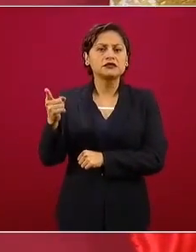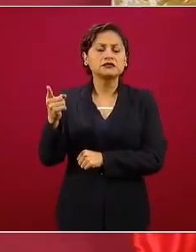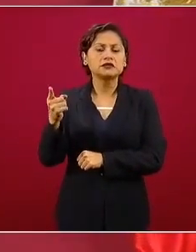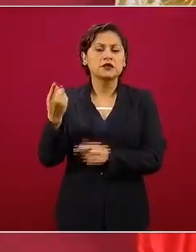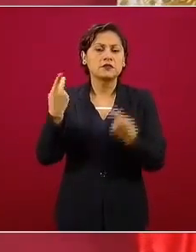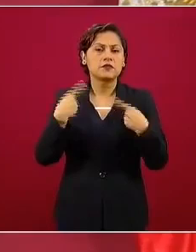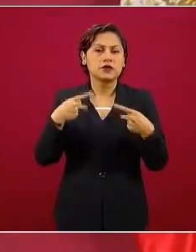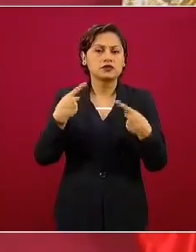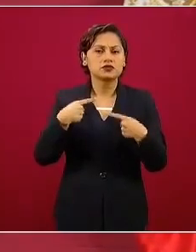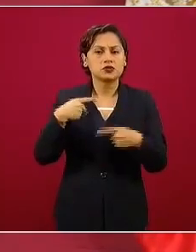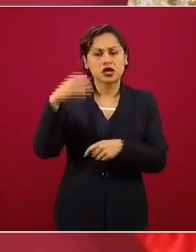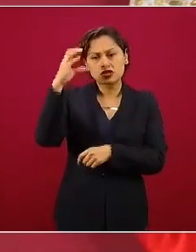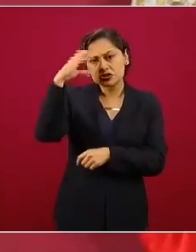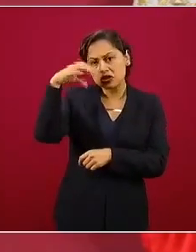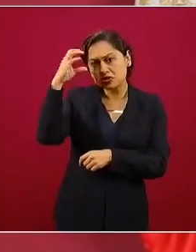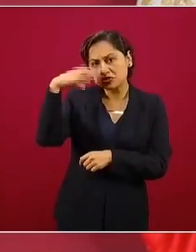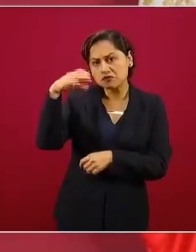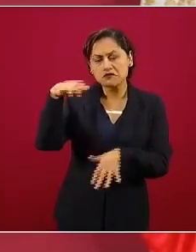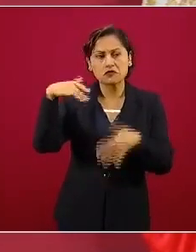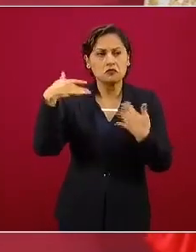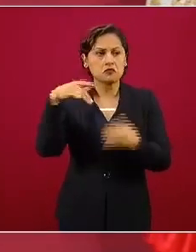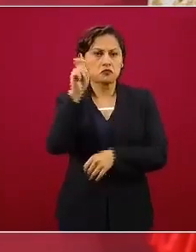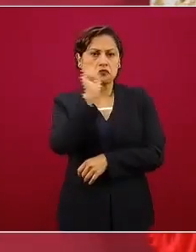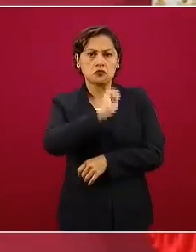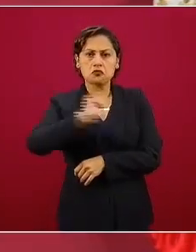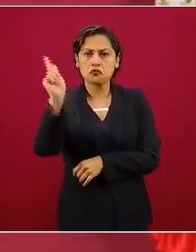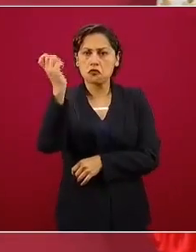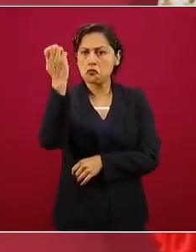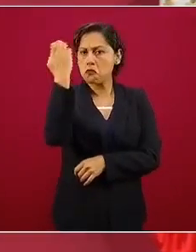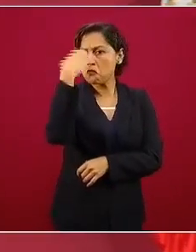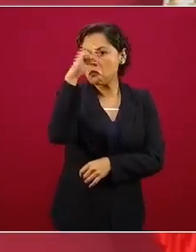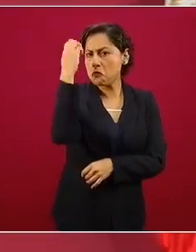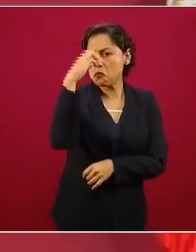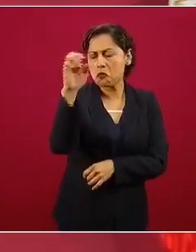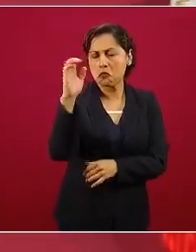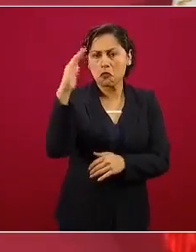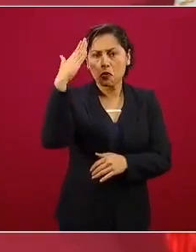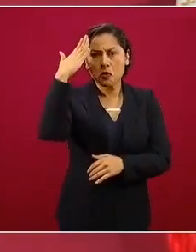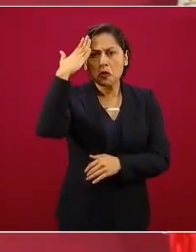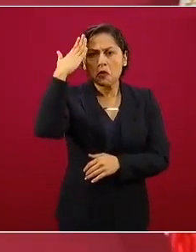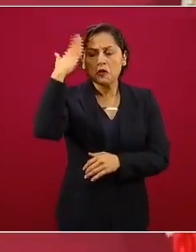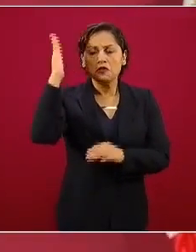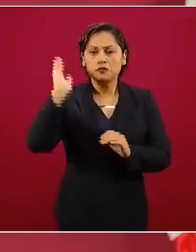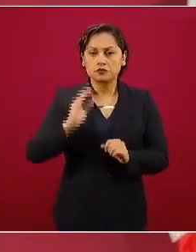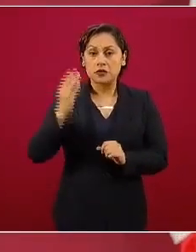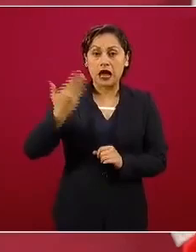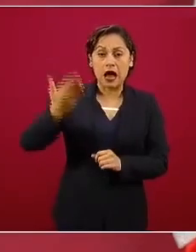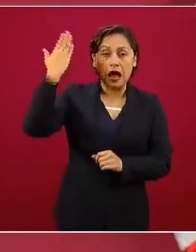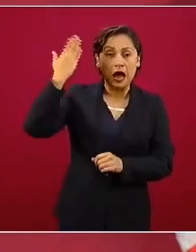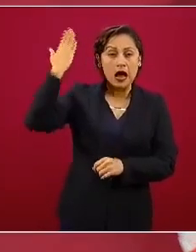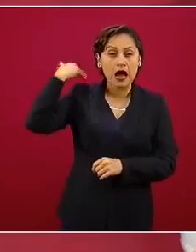Y hubieron tiempos en que fueron secretarios de Salud,